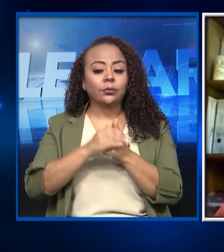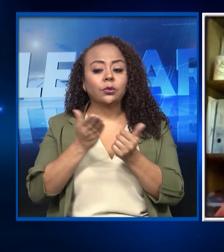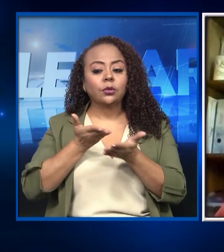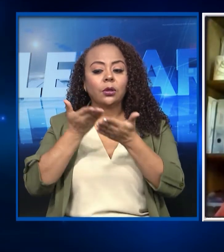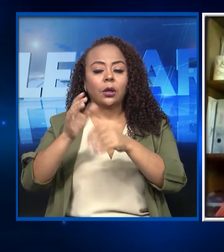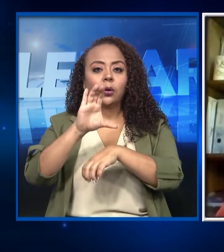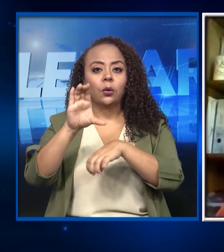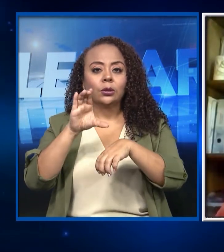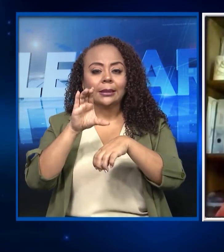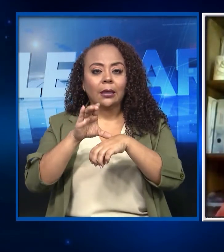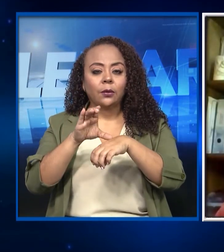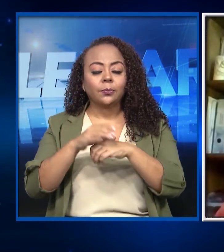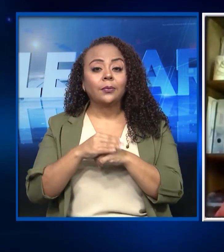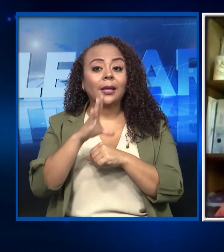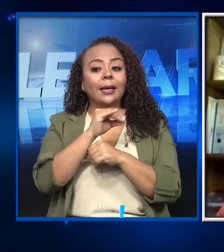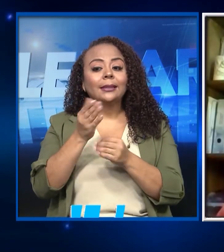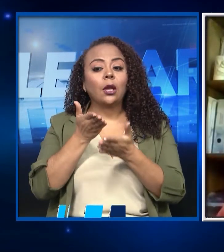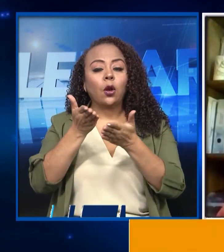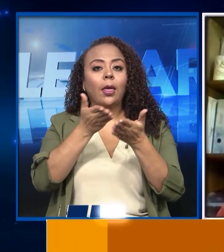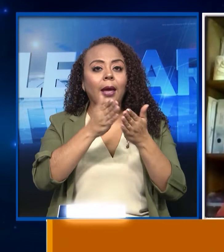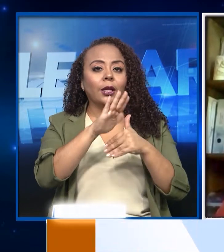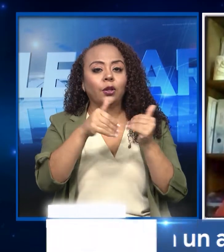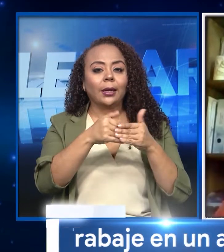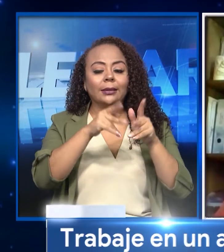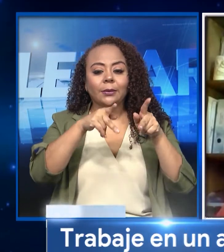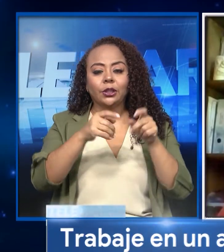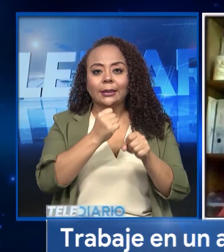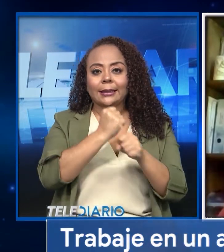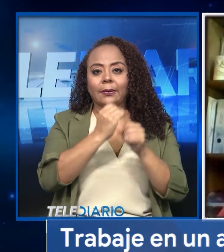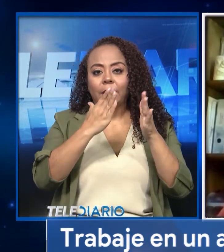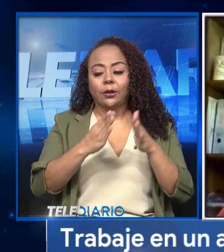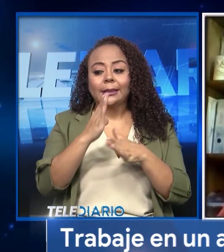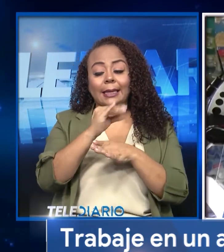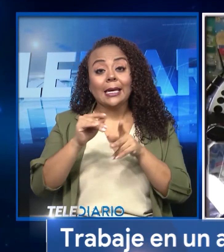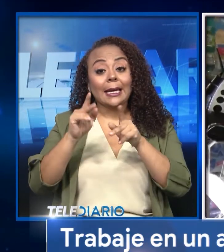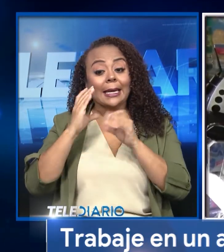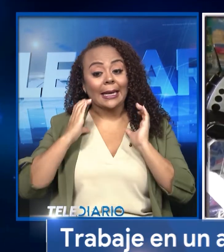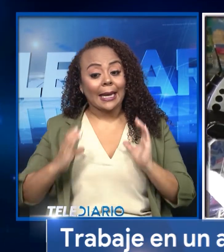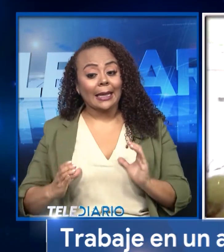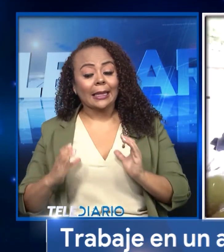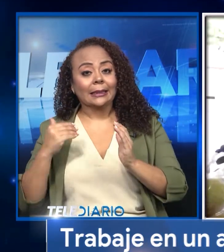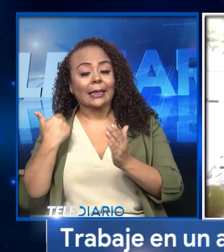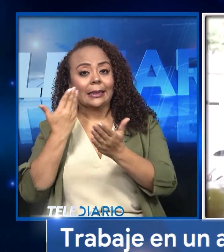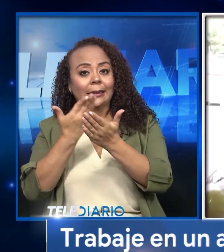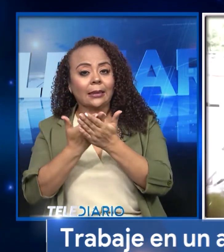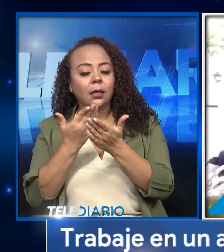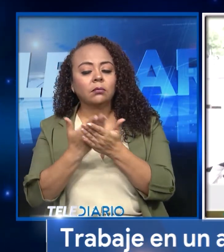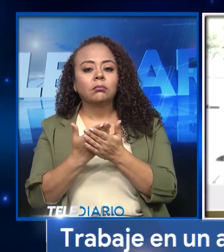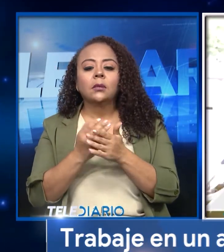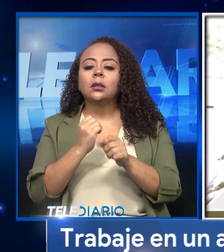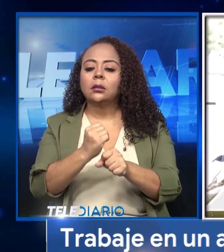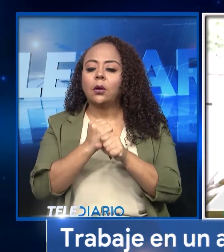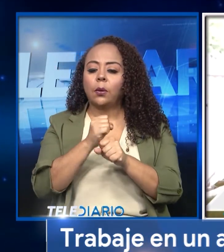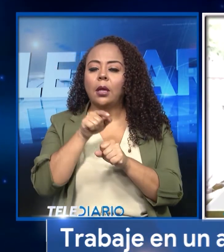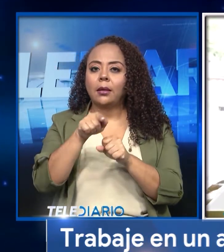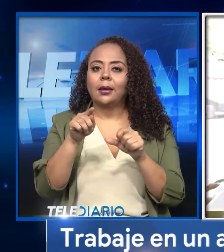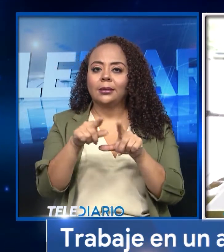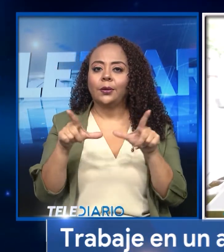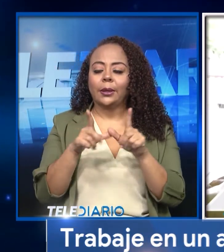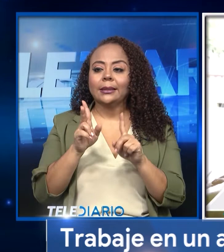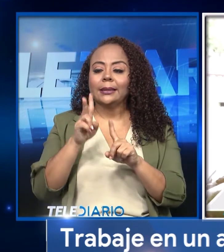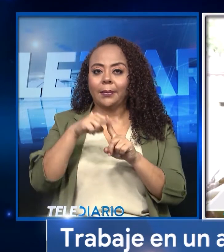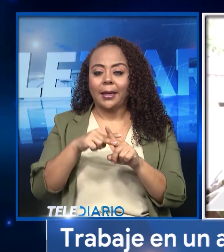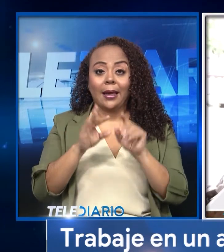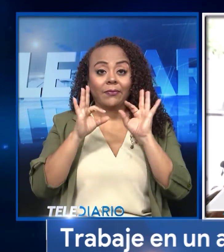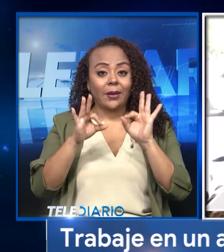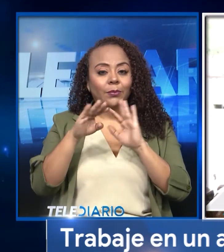el consejo y que le da a las personas trabajadoras y a los consumidores que llegan a ese establecimiento la certeza de que en ese lugar se aplica bien